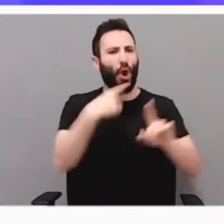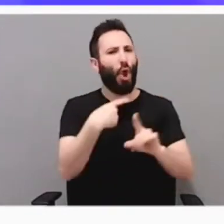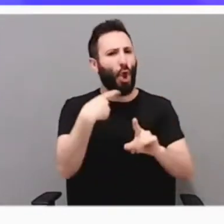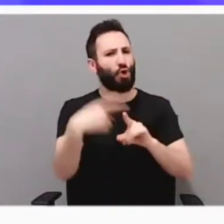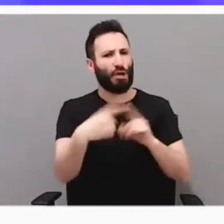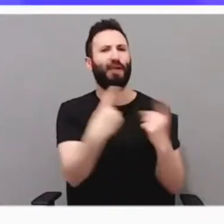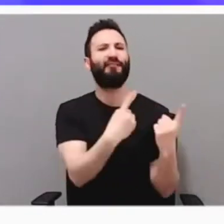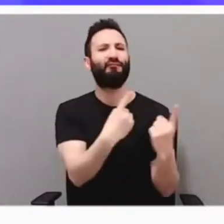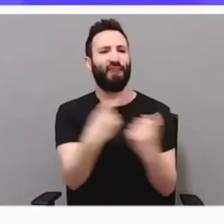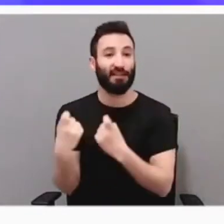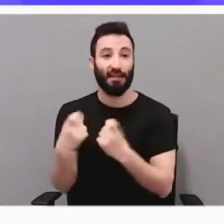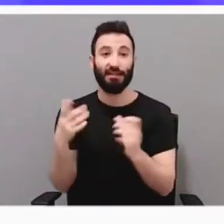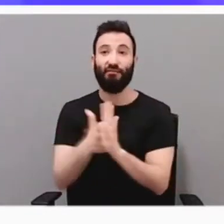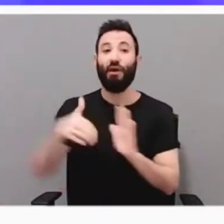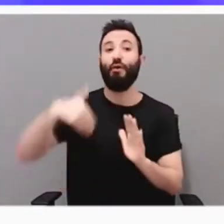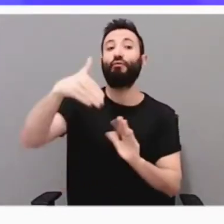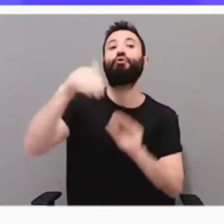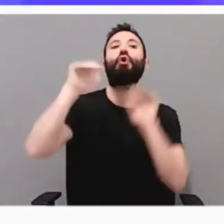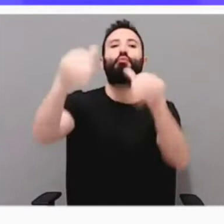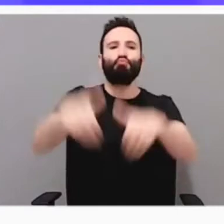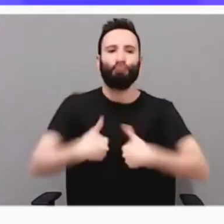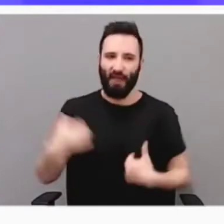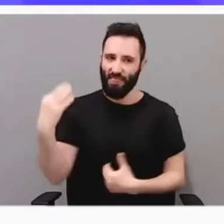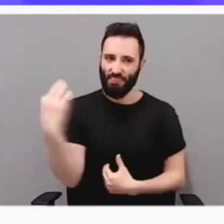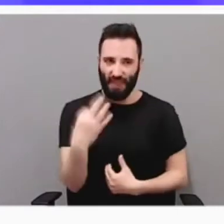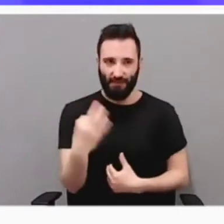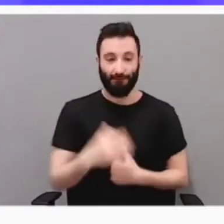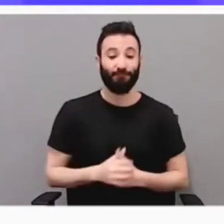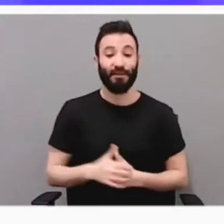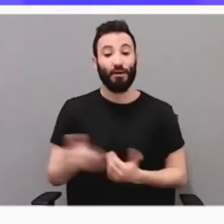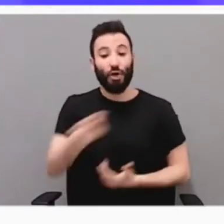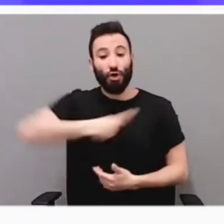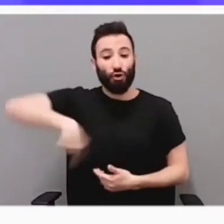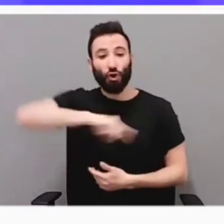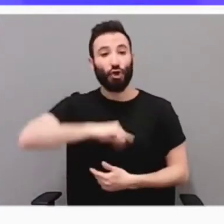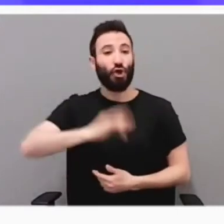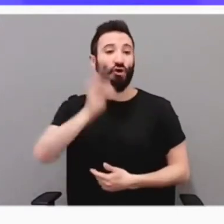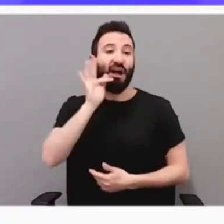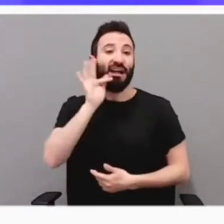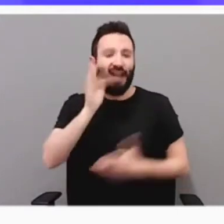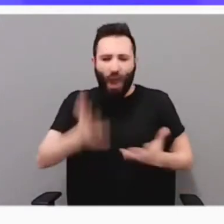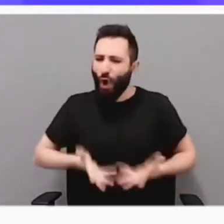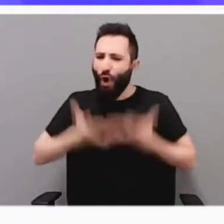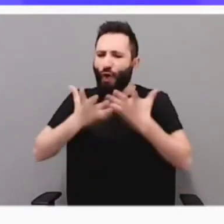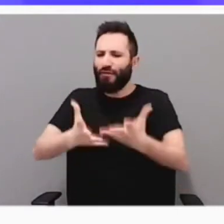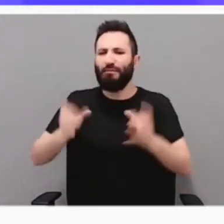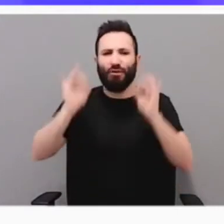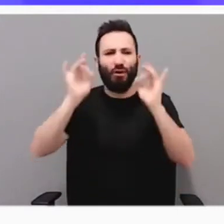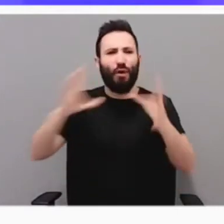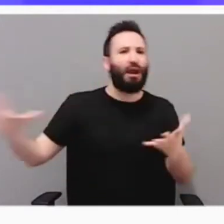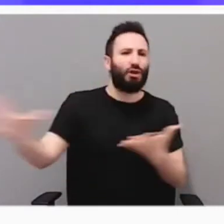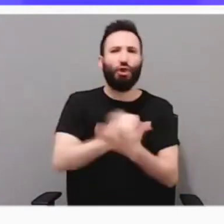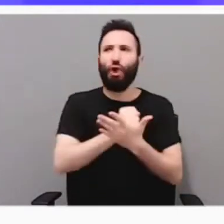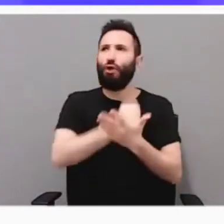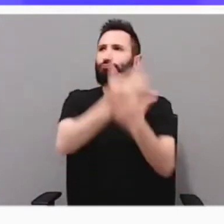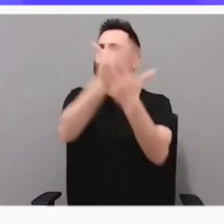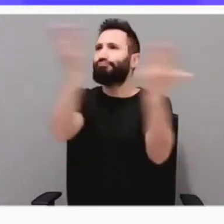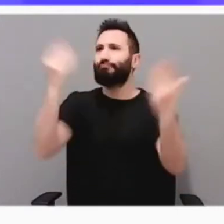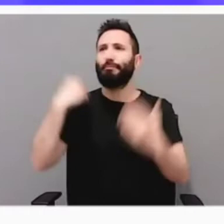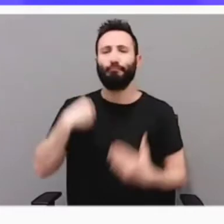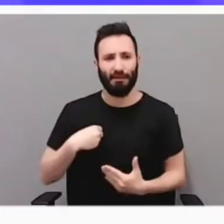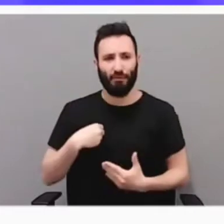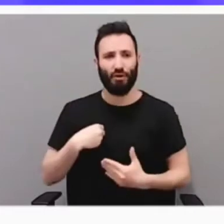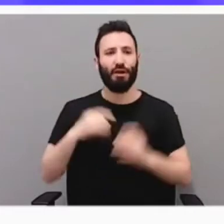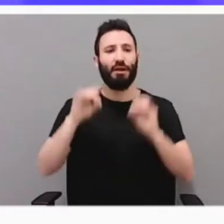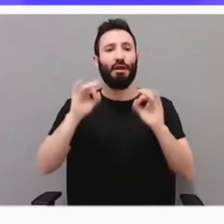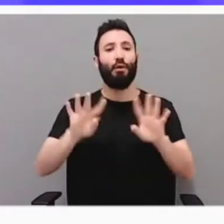tanto, tiene que volver a Alcalá. Ofrecemos lo que muchos otros tienen, como es una joya monumental del primer nivel, como es